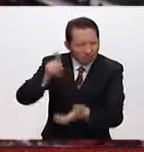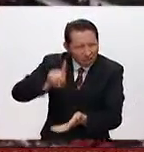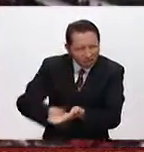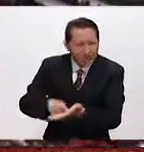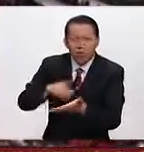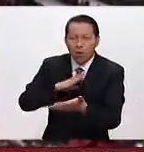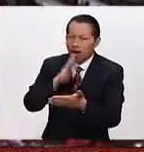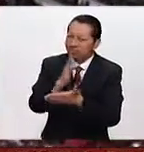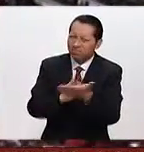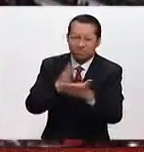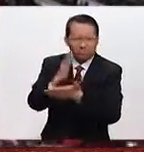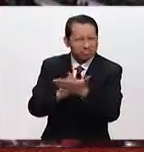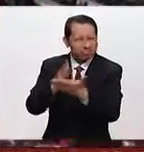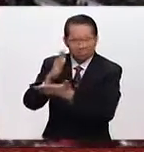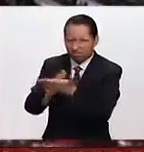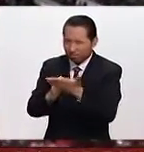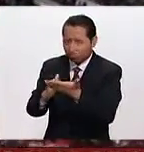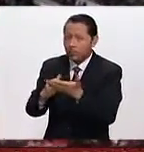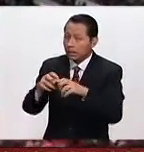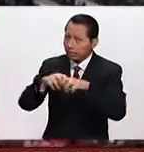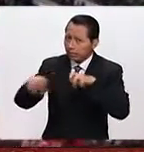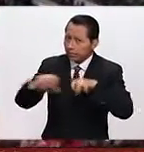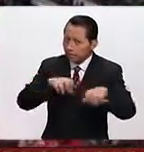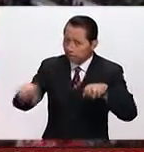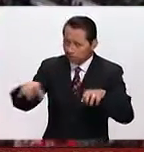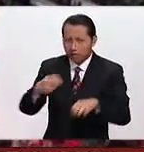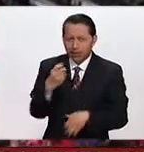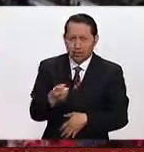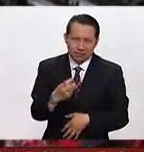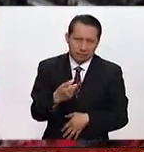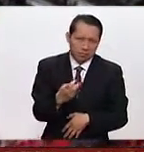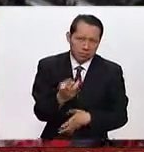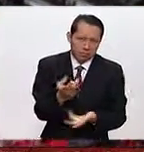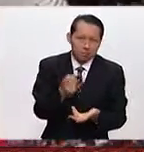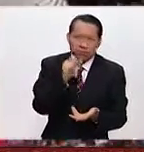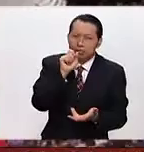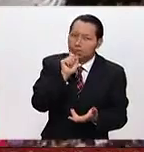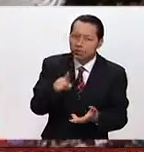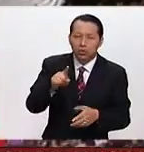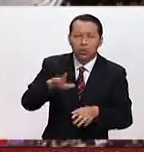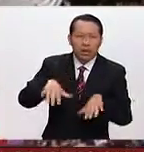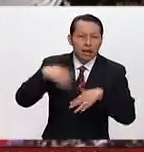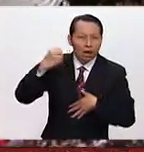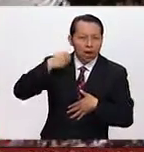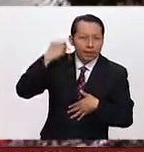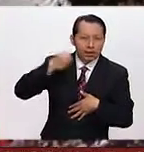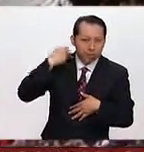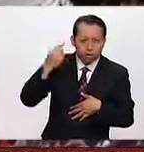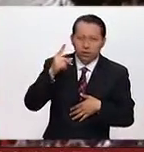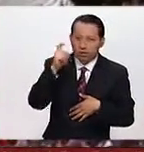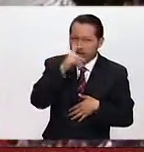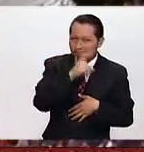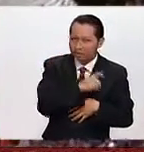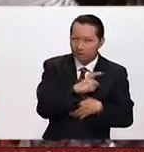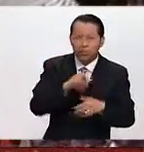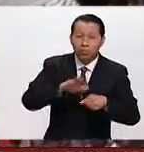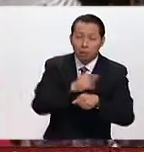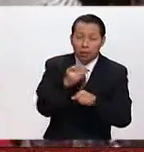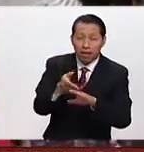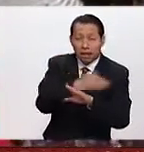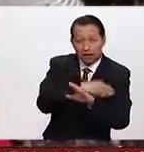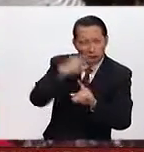partido. Así que esta campaña ha ido caminando y esta convención un poco atropelladamente si se le compara con los objetivos